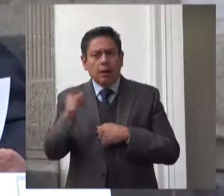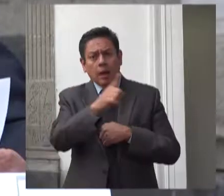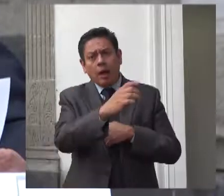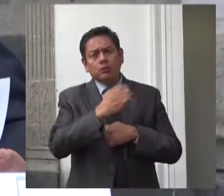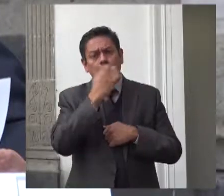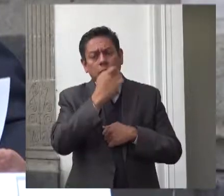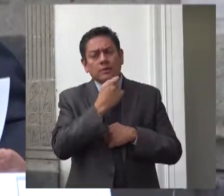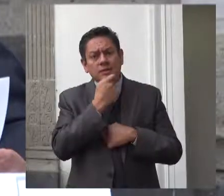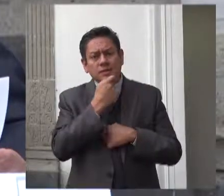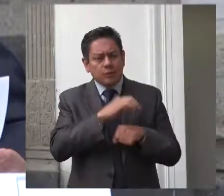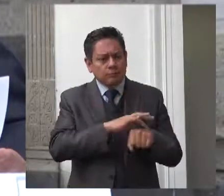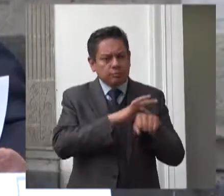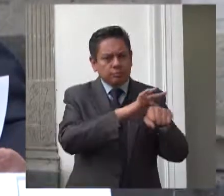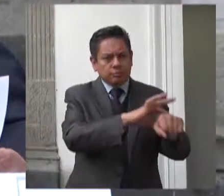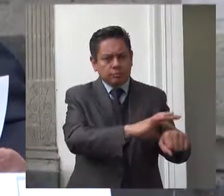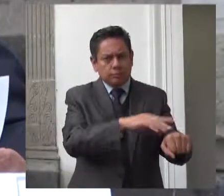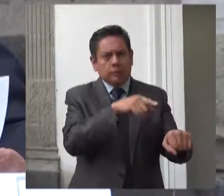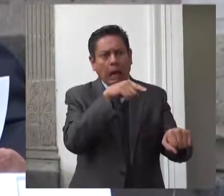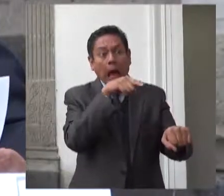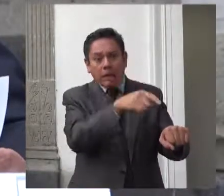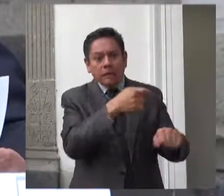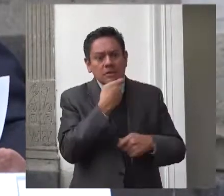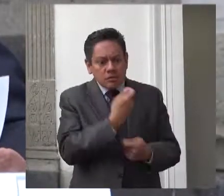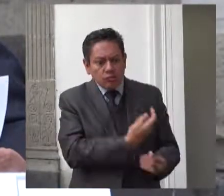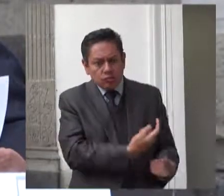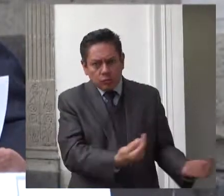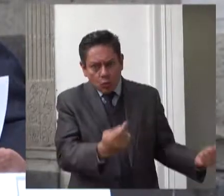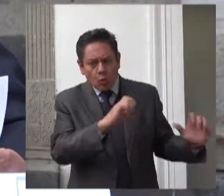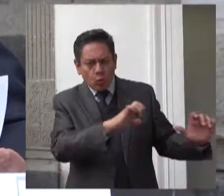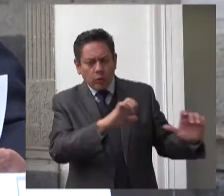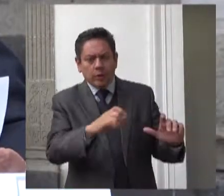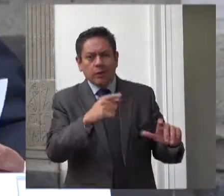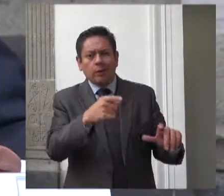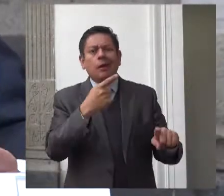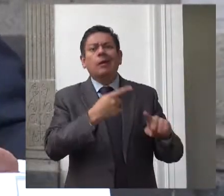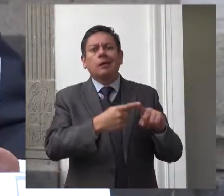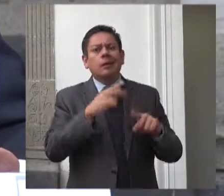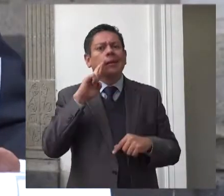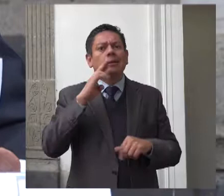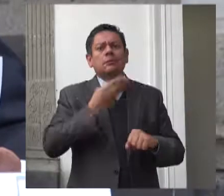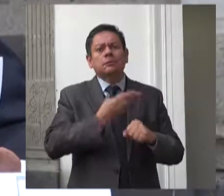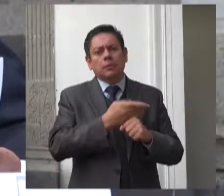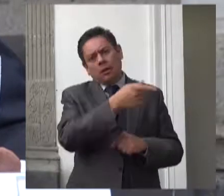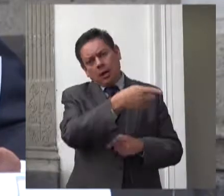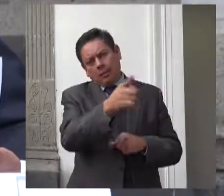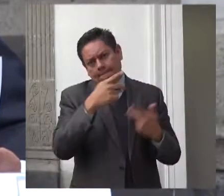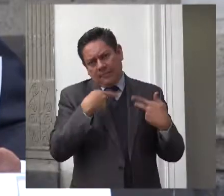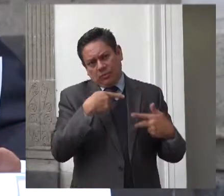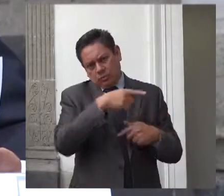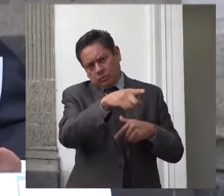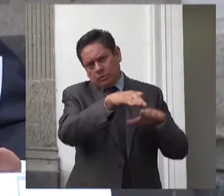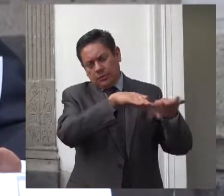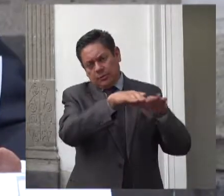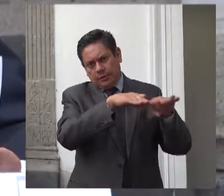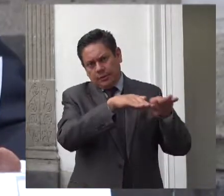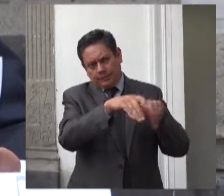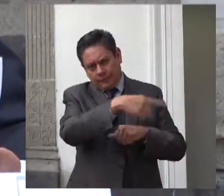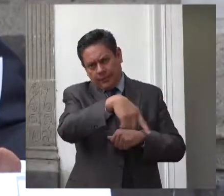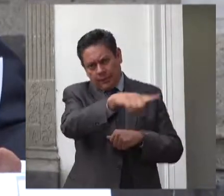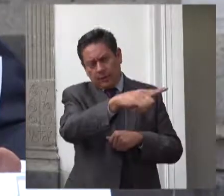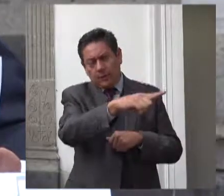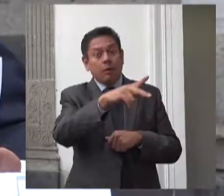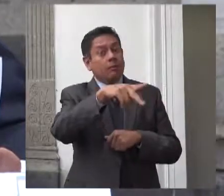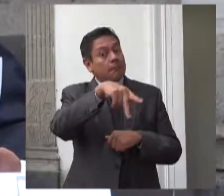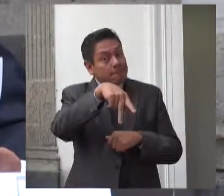de quienes prestan esos servicios, pero no debe perderse de vista que corresponde a las autoridades y además